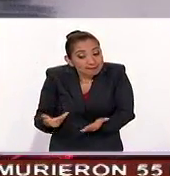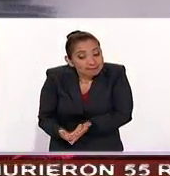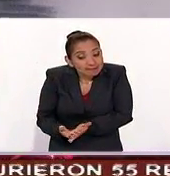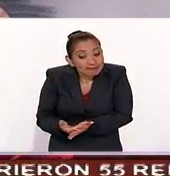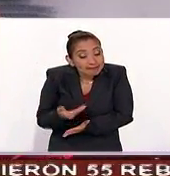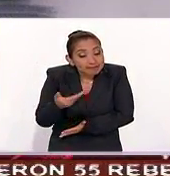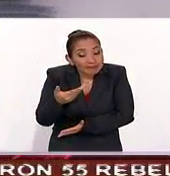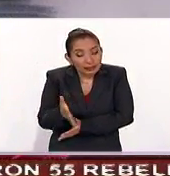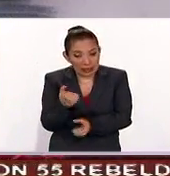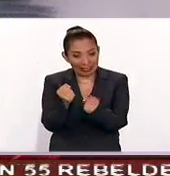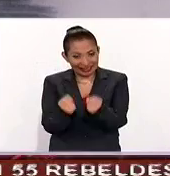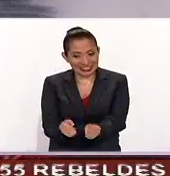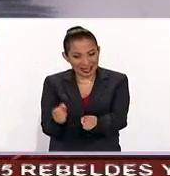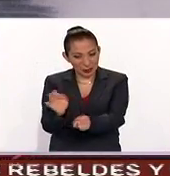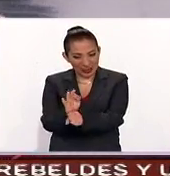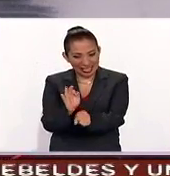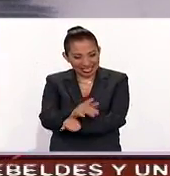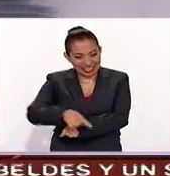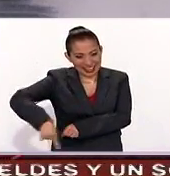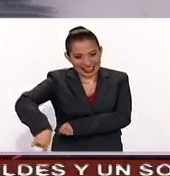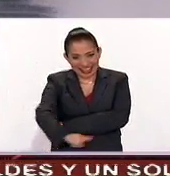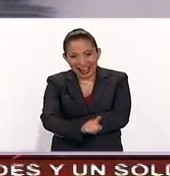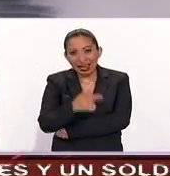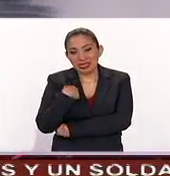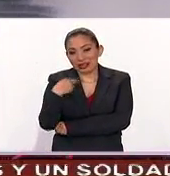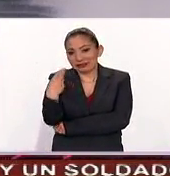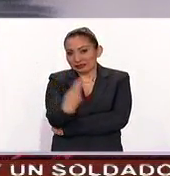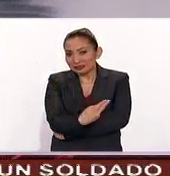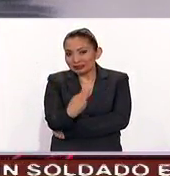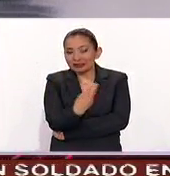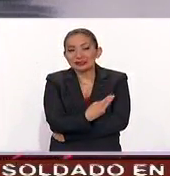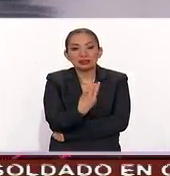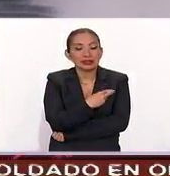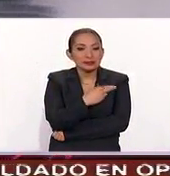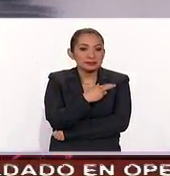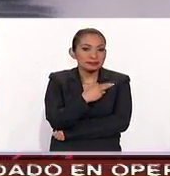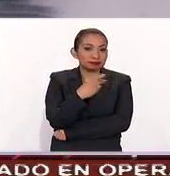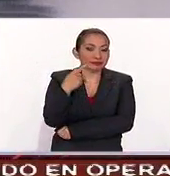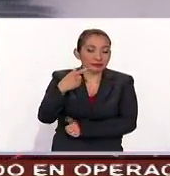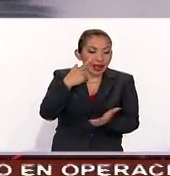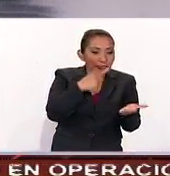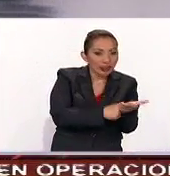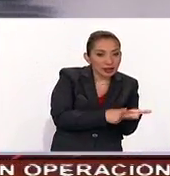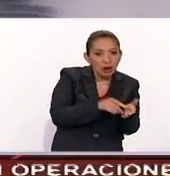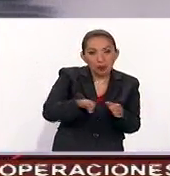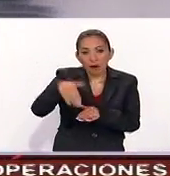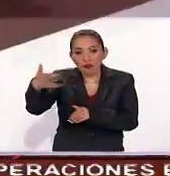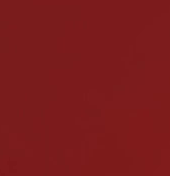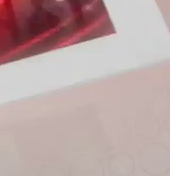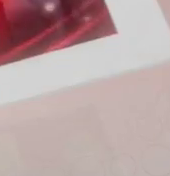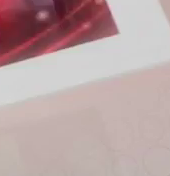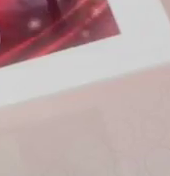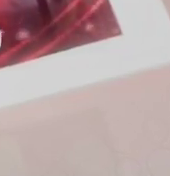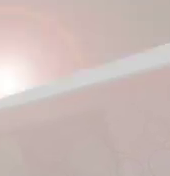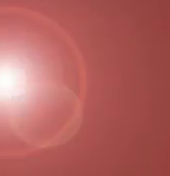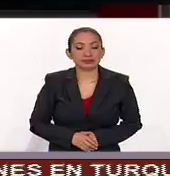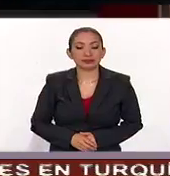la certidumbre necesaria tanto dentro como fuera de España.